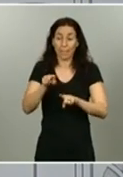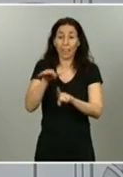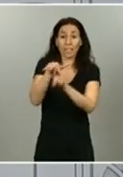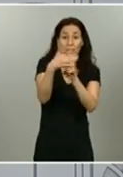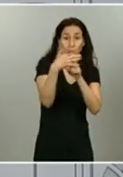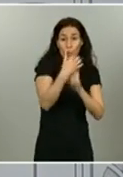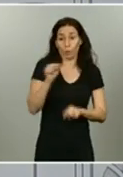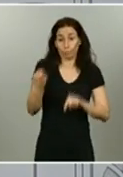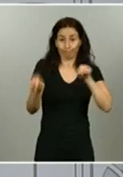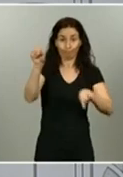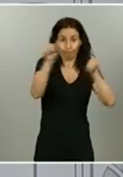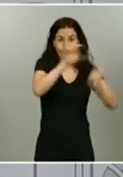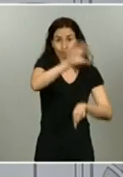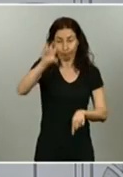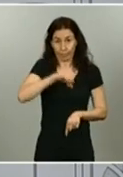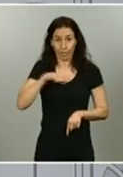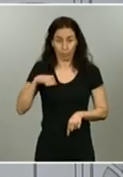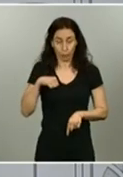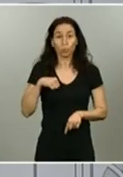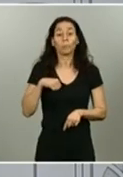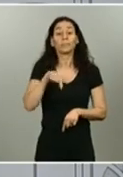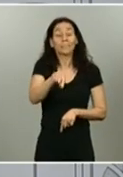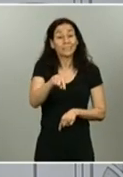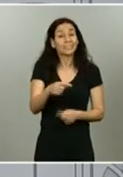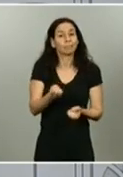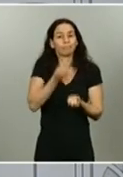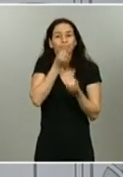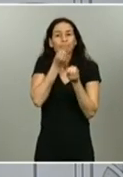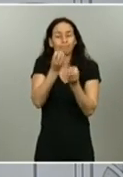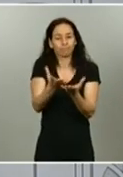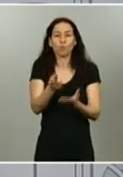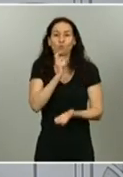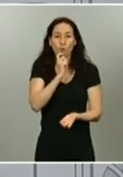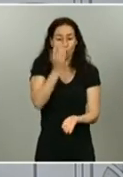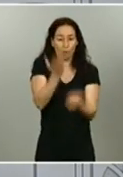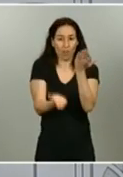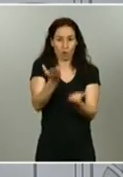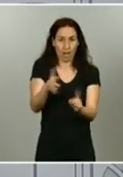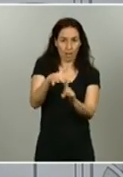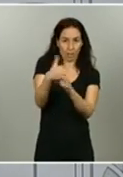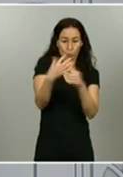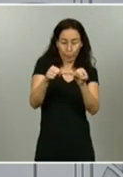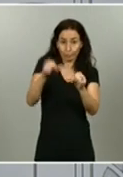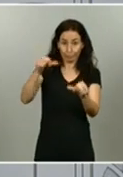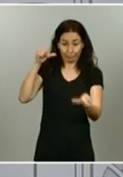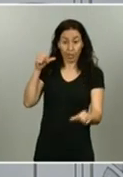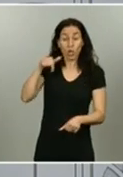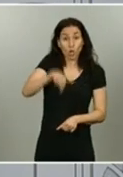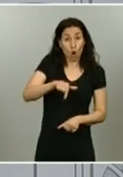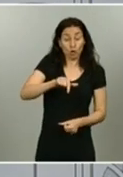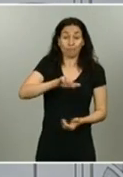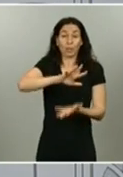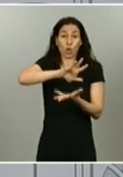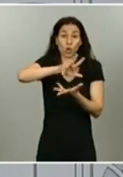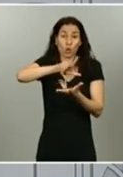y que nos van a permitir valorar realmente lo que ha pasado y hoy nos hemos despertado con alguna noticia de la que se han hecho ecos